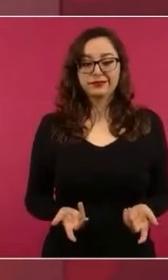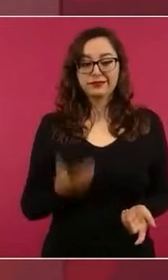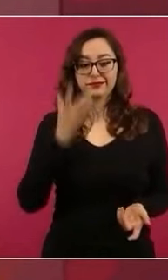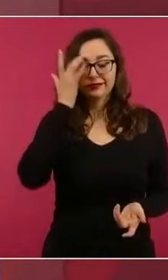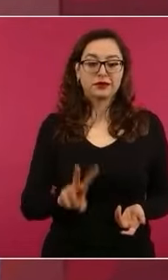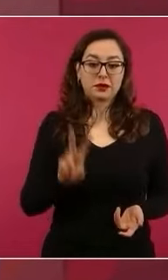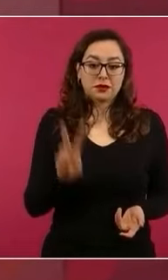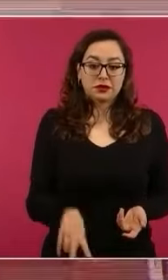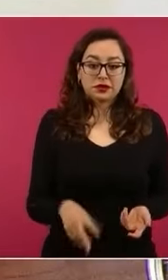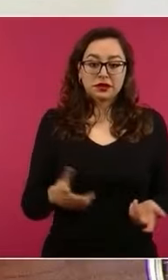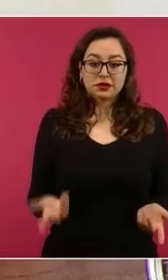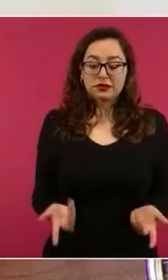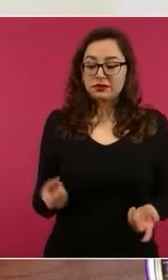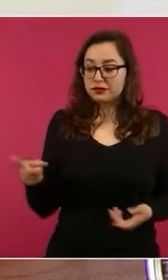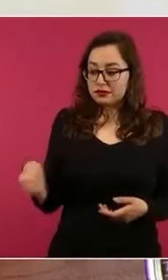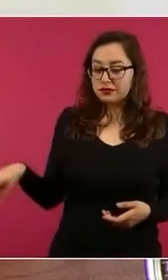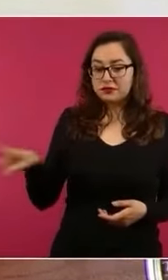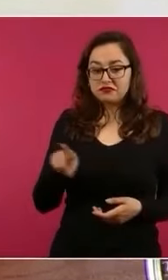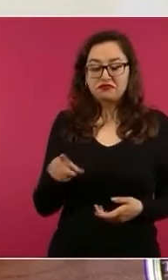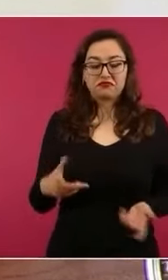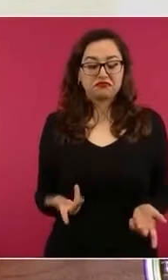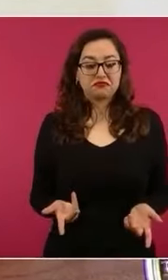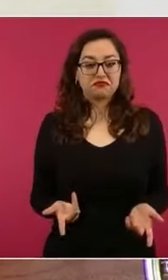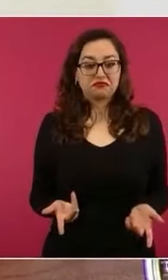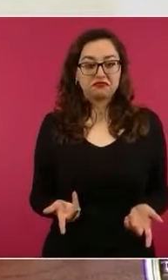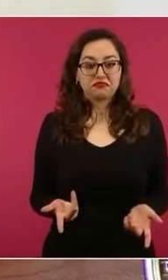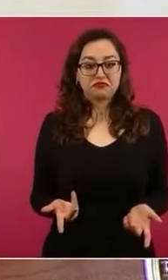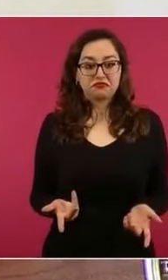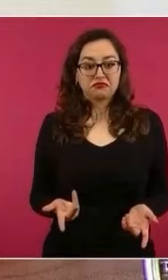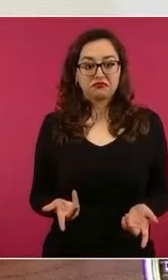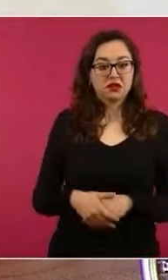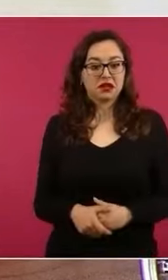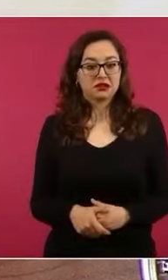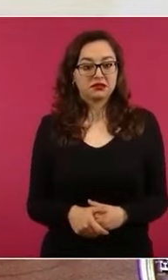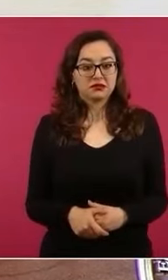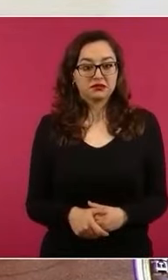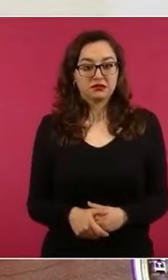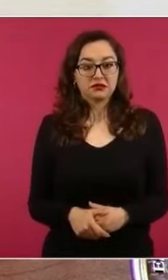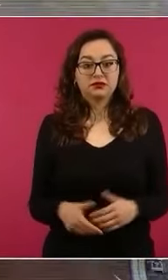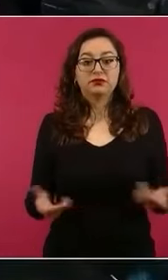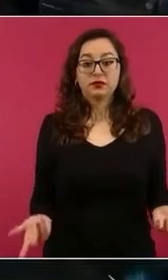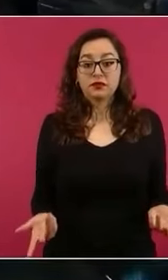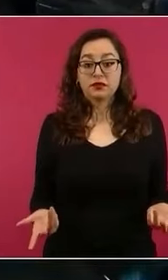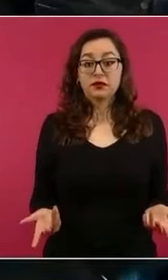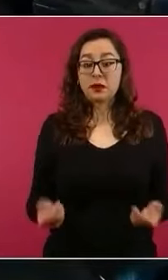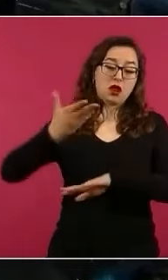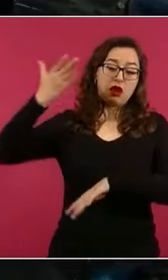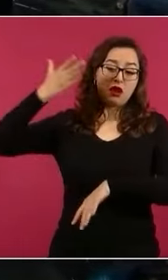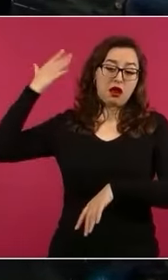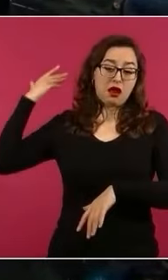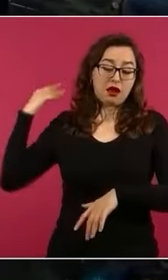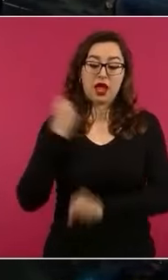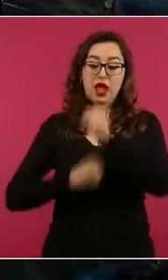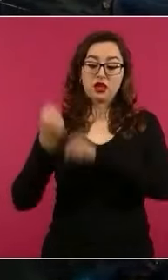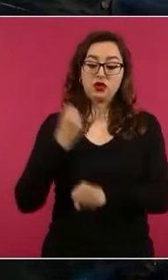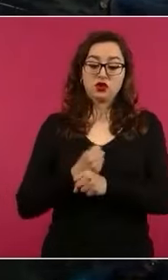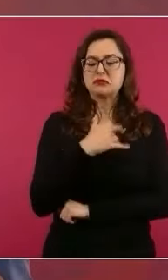unos días hablábamos de que Díaz Ordaz dijo, yo soy el responsable del 68. Yichi García dijo, yo soy el responsable de la